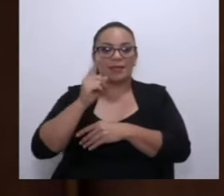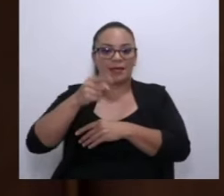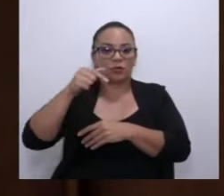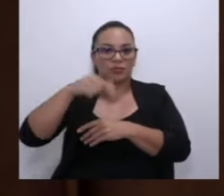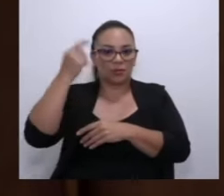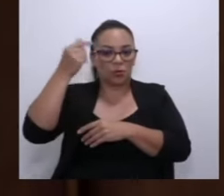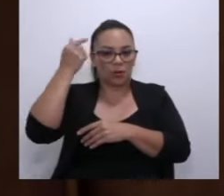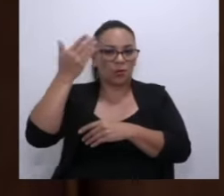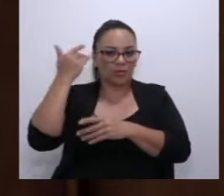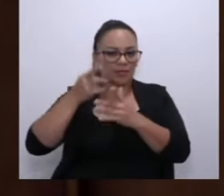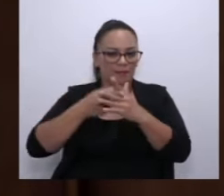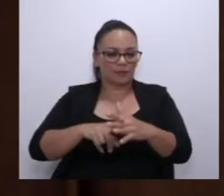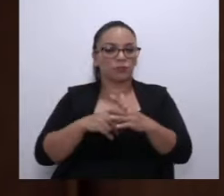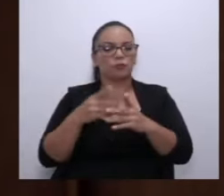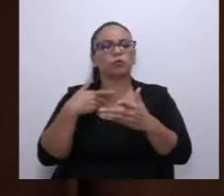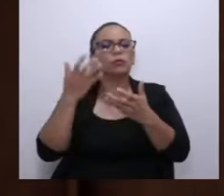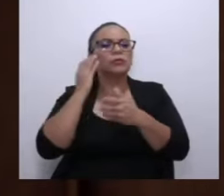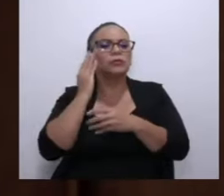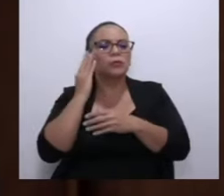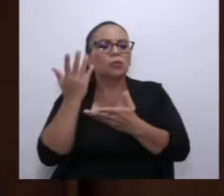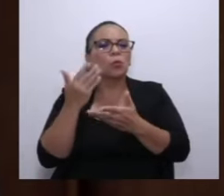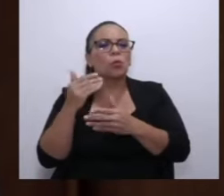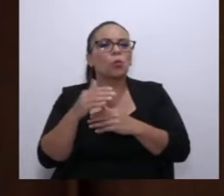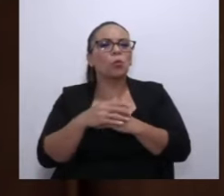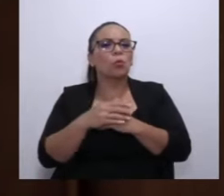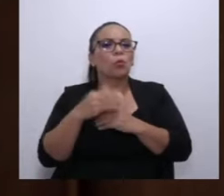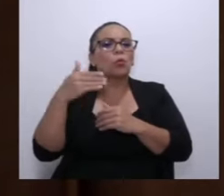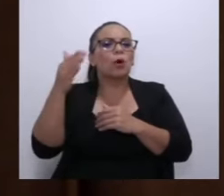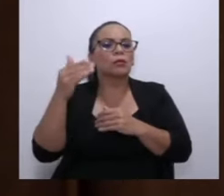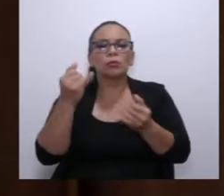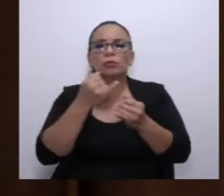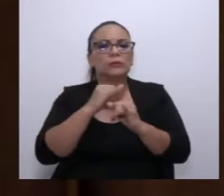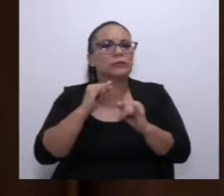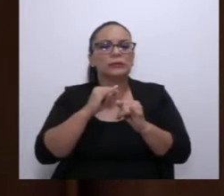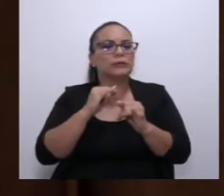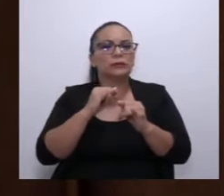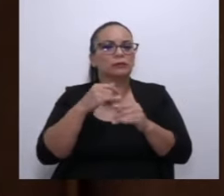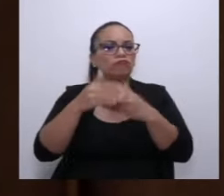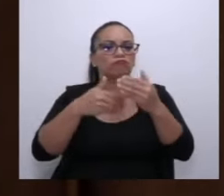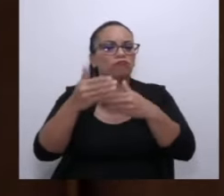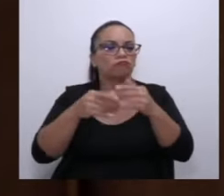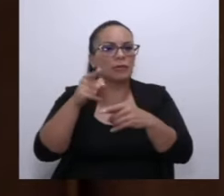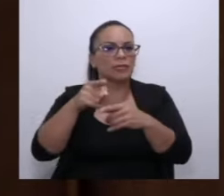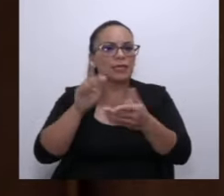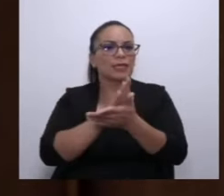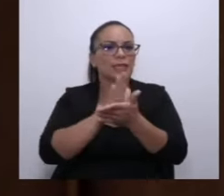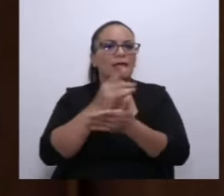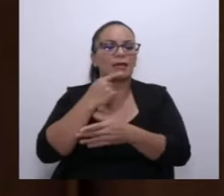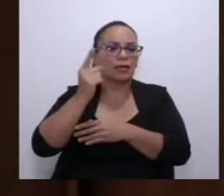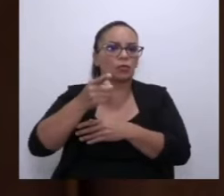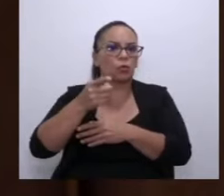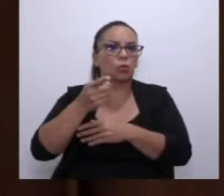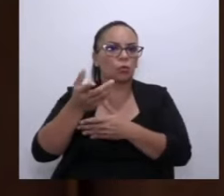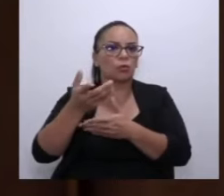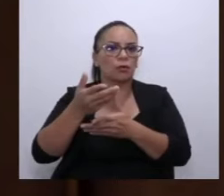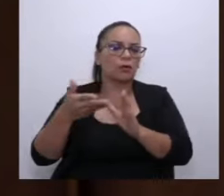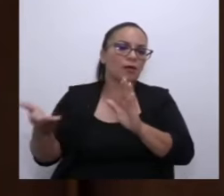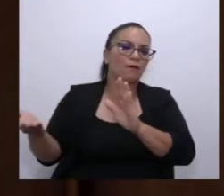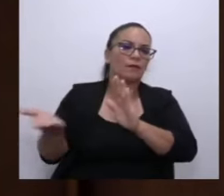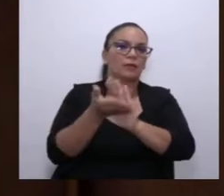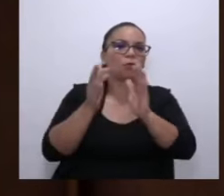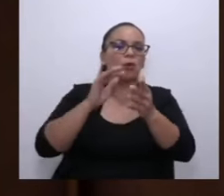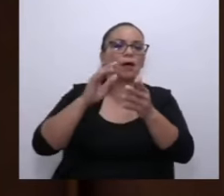empezó este gobierno. Quería saber cuándo se dejará sin efecto ese decreto ejecutivo que ha afectado a los